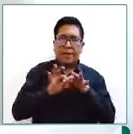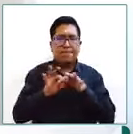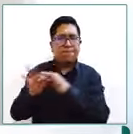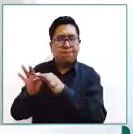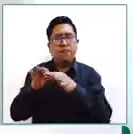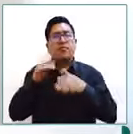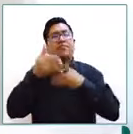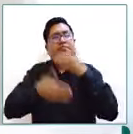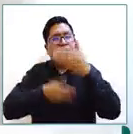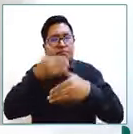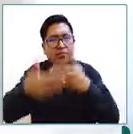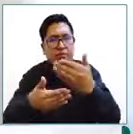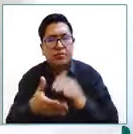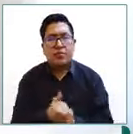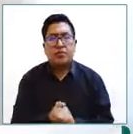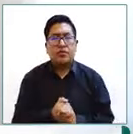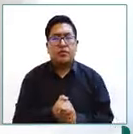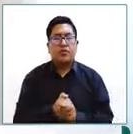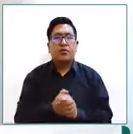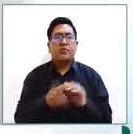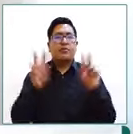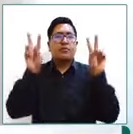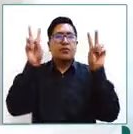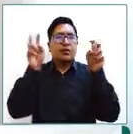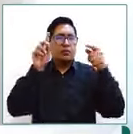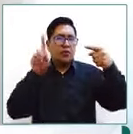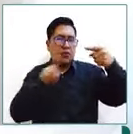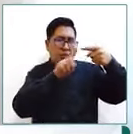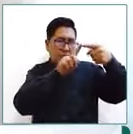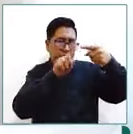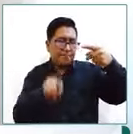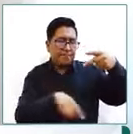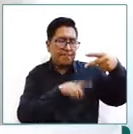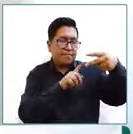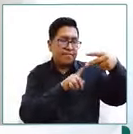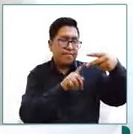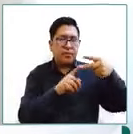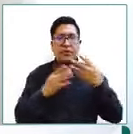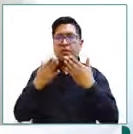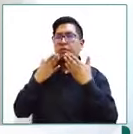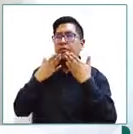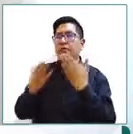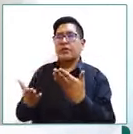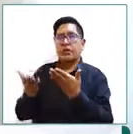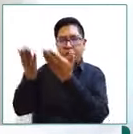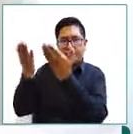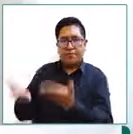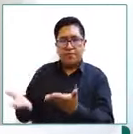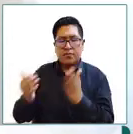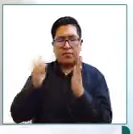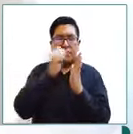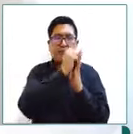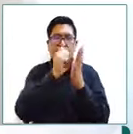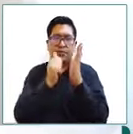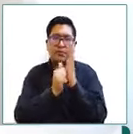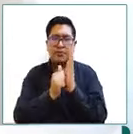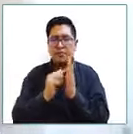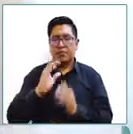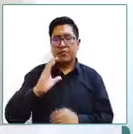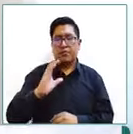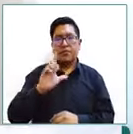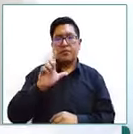defensoría del pueblo. también quiero agradecer la presencia de la doctora Claudia Canaza,